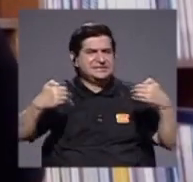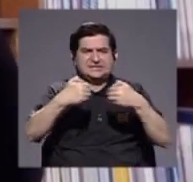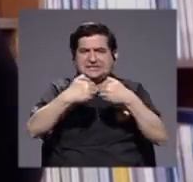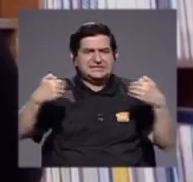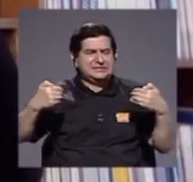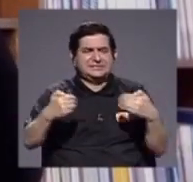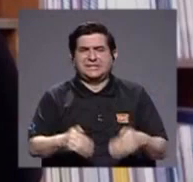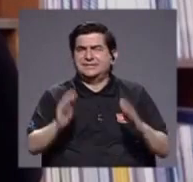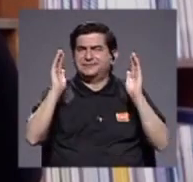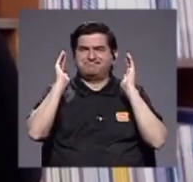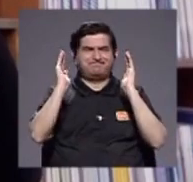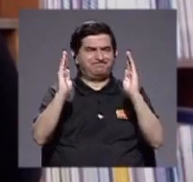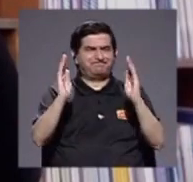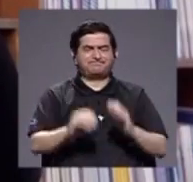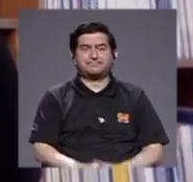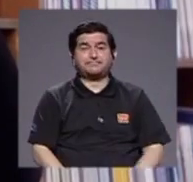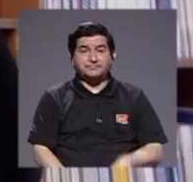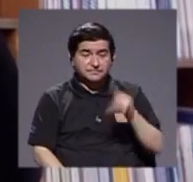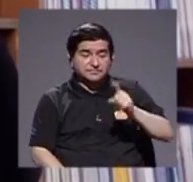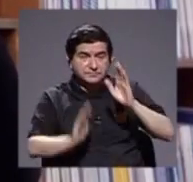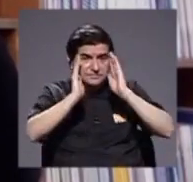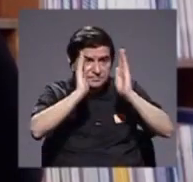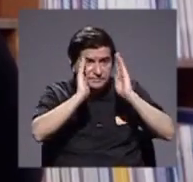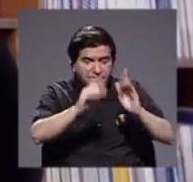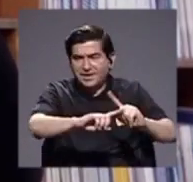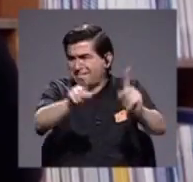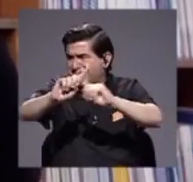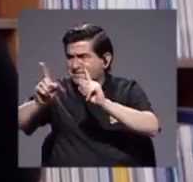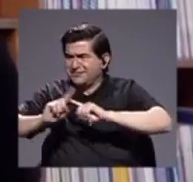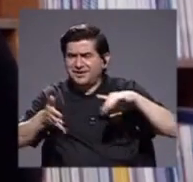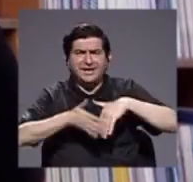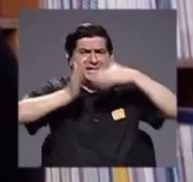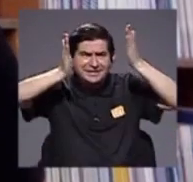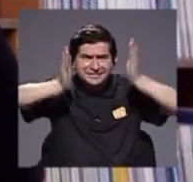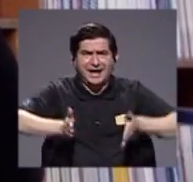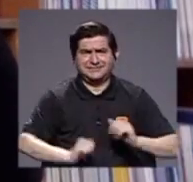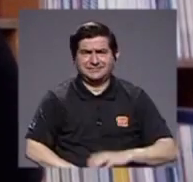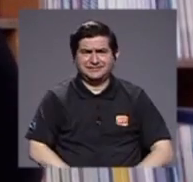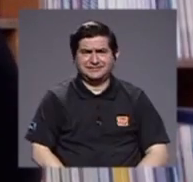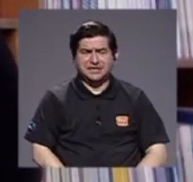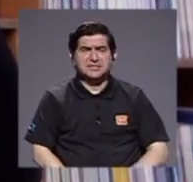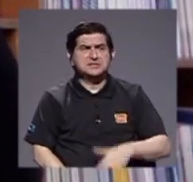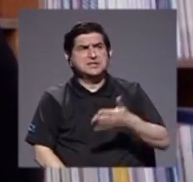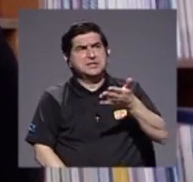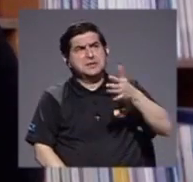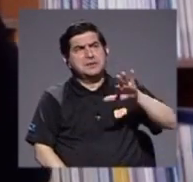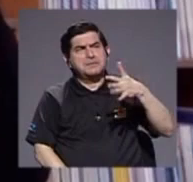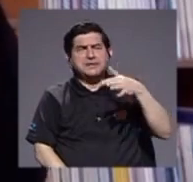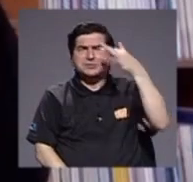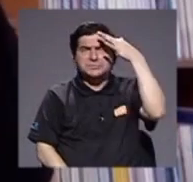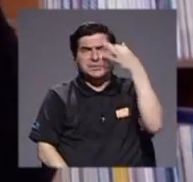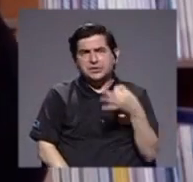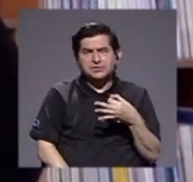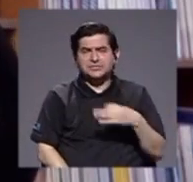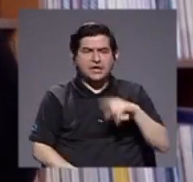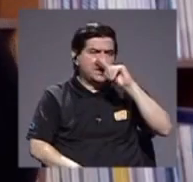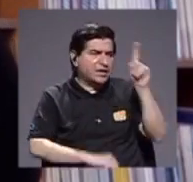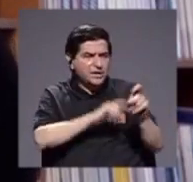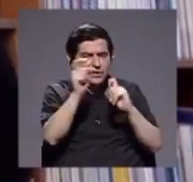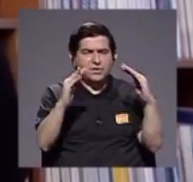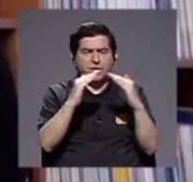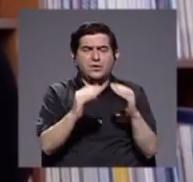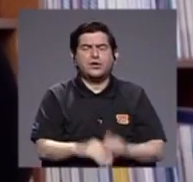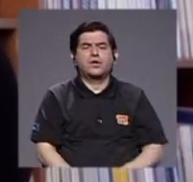que atender de una gran cantidad de estudiantes, más o menos hemos calculado con la encuesta de hogares